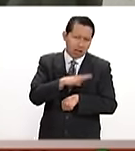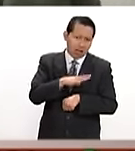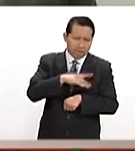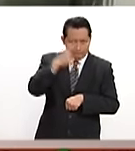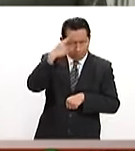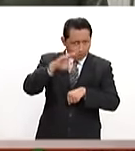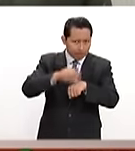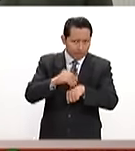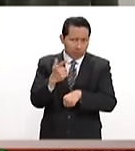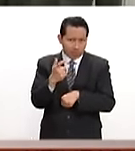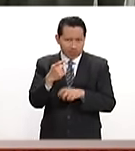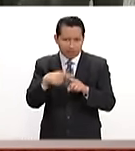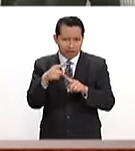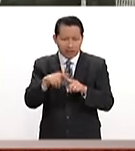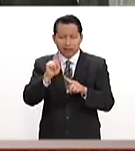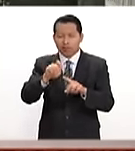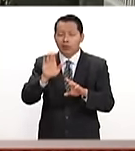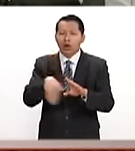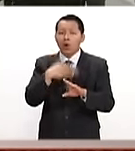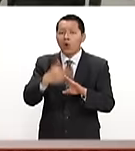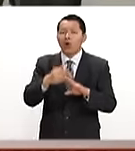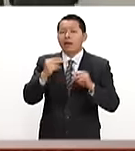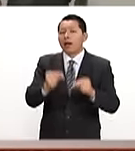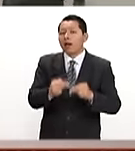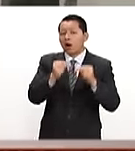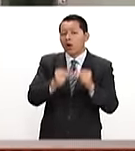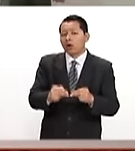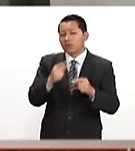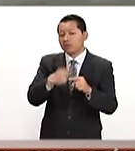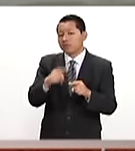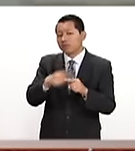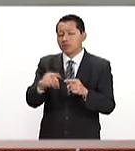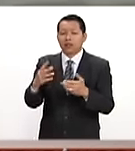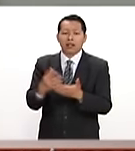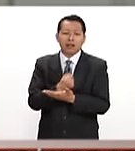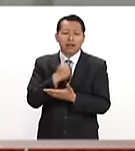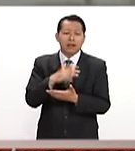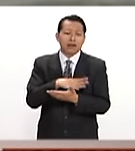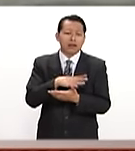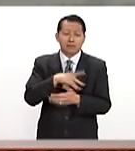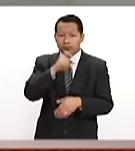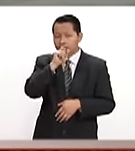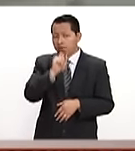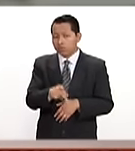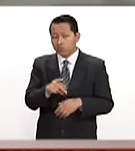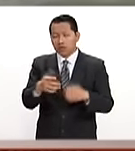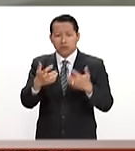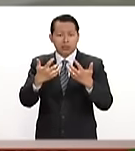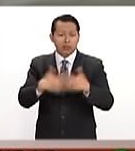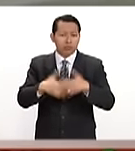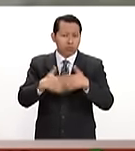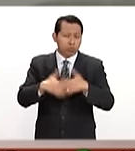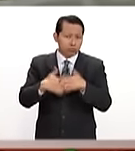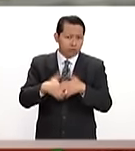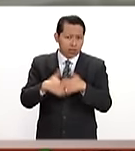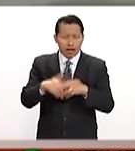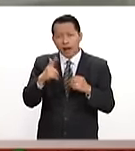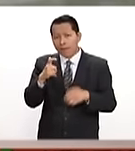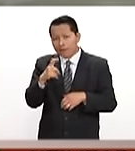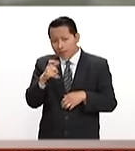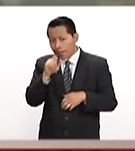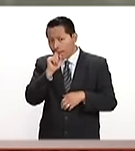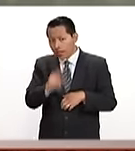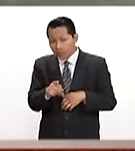evidentemente estoy en contra de los negocios y las ganancias de la muy dinámica industria armamentística